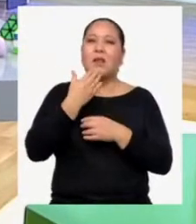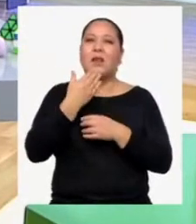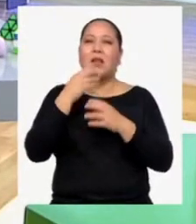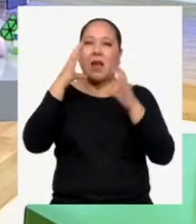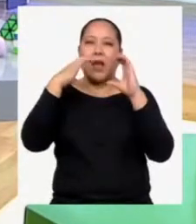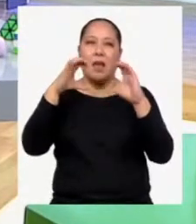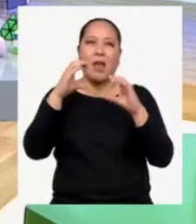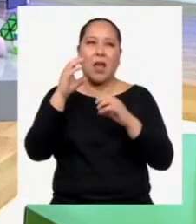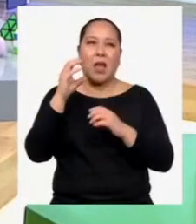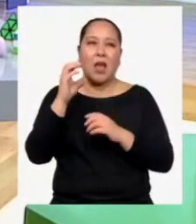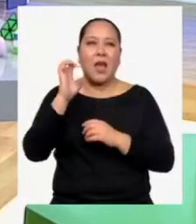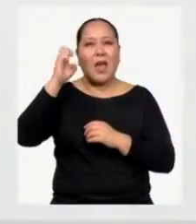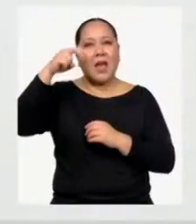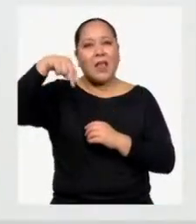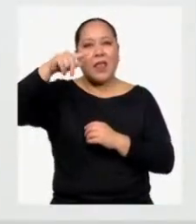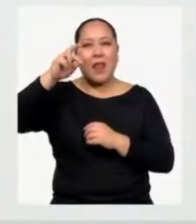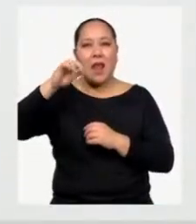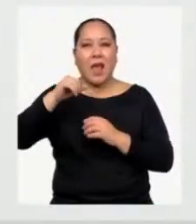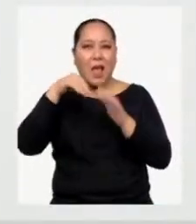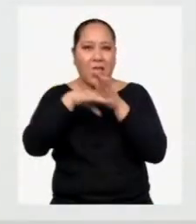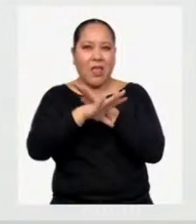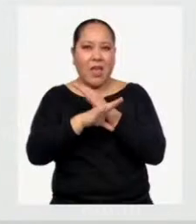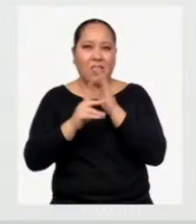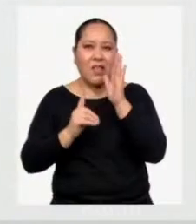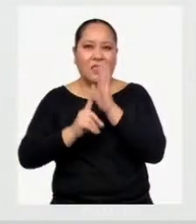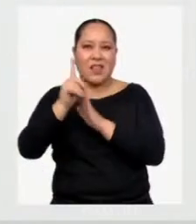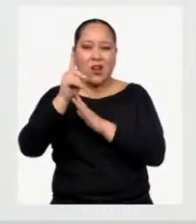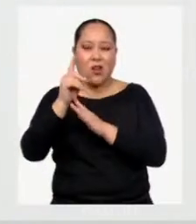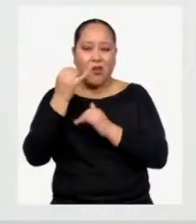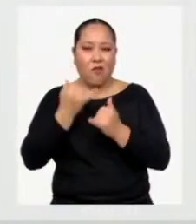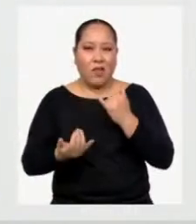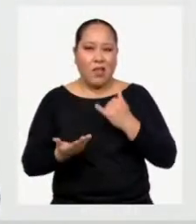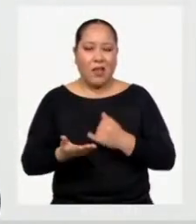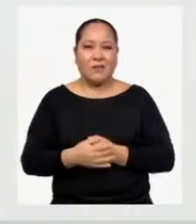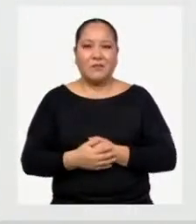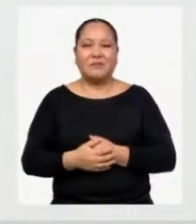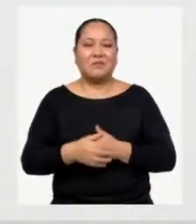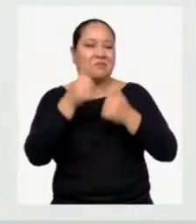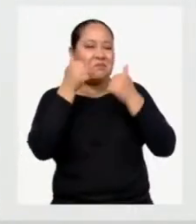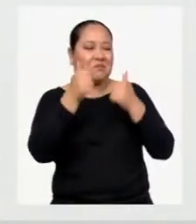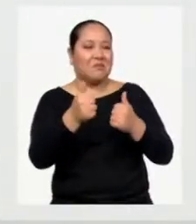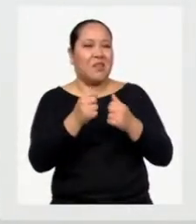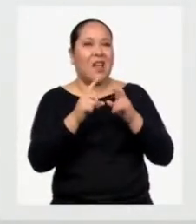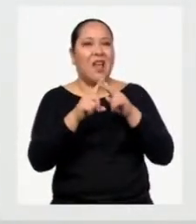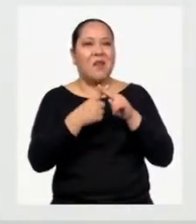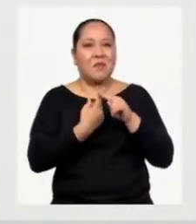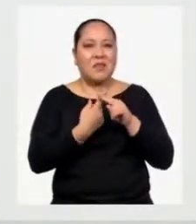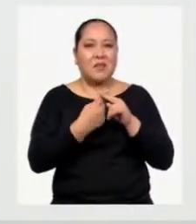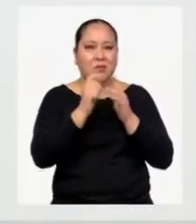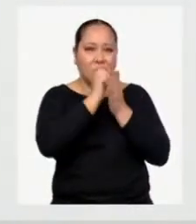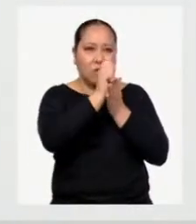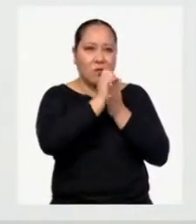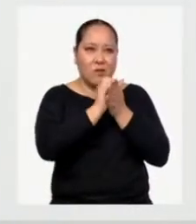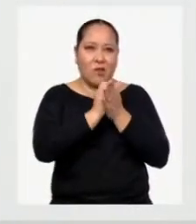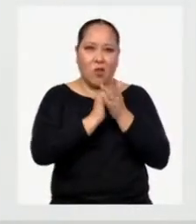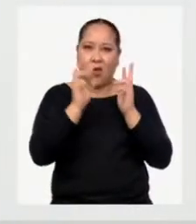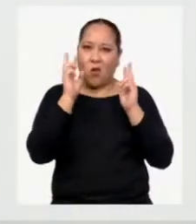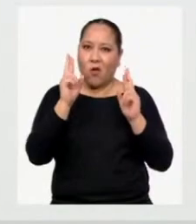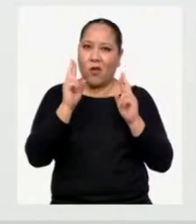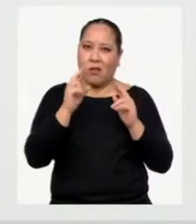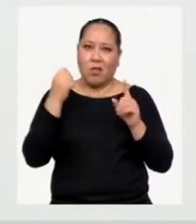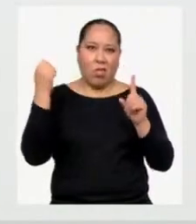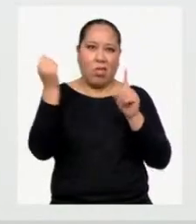desarrollo y conclusión Muy bien, Jonathan Ahora empecemos a corregir Espero no quedes